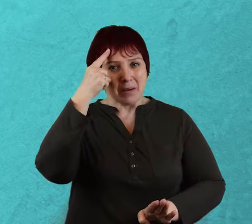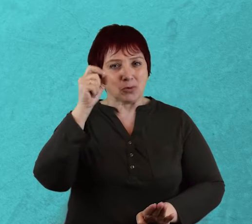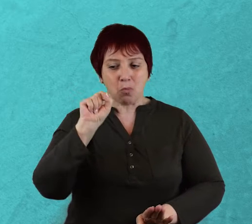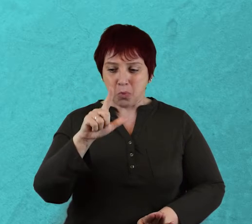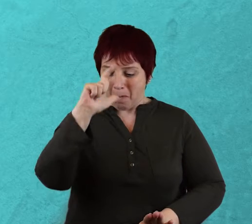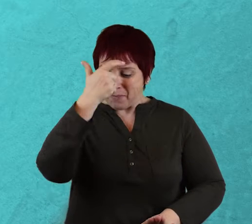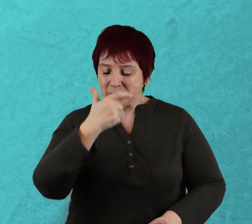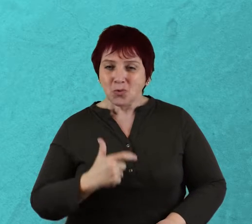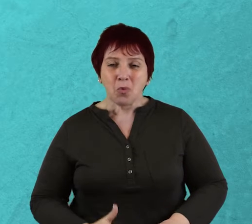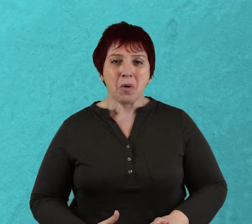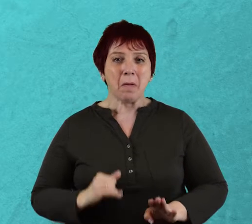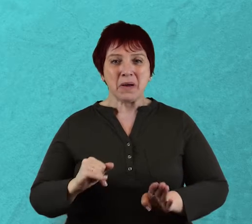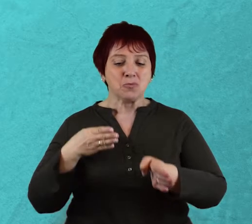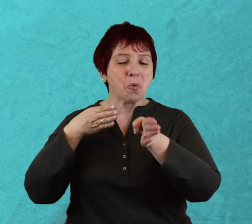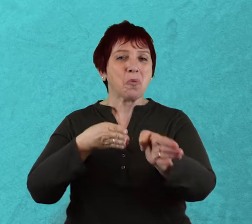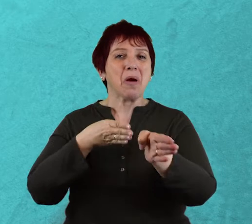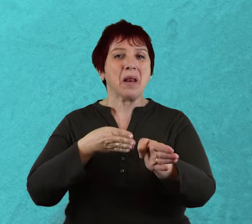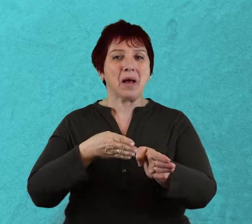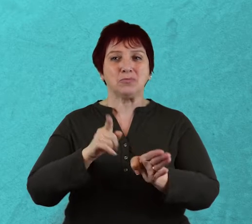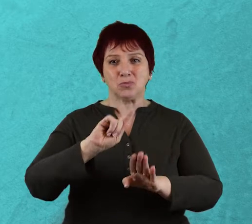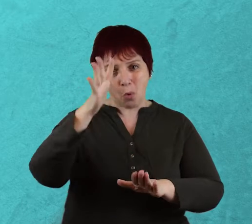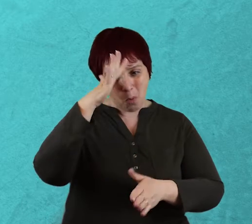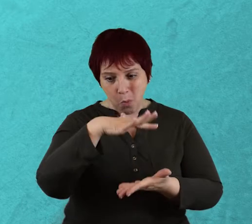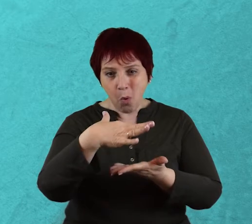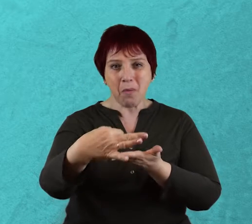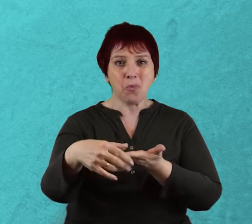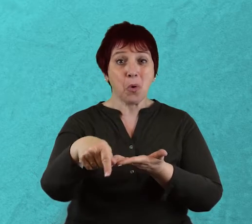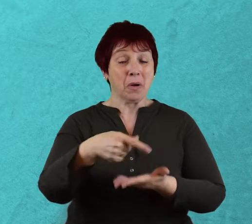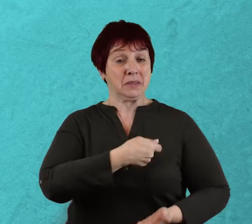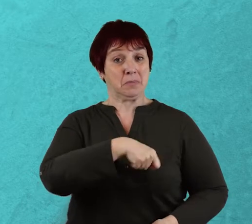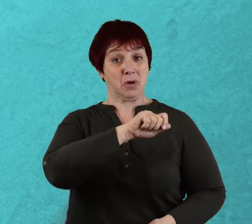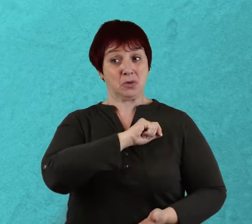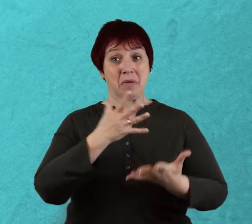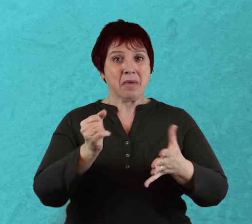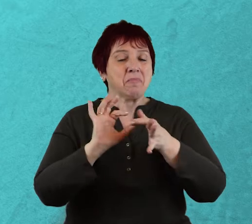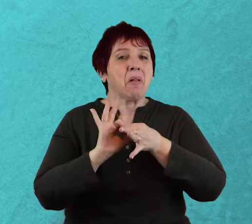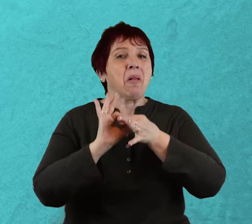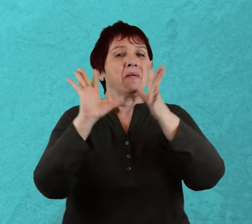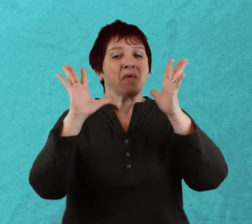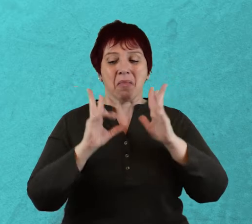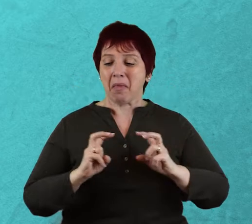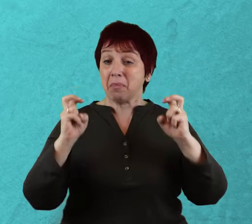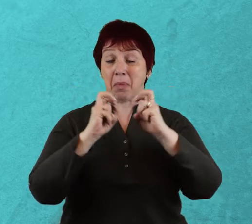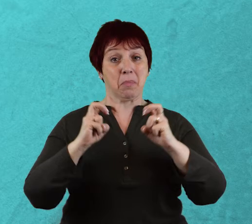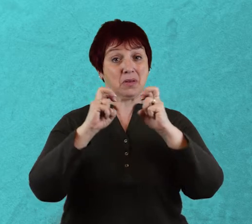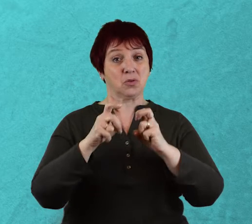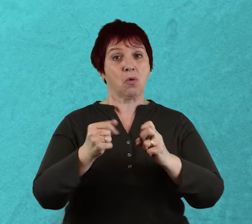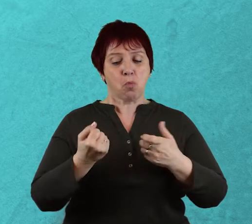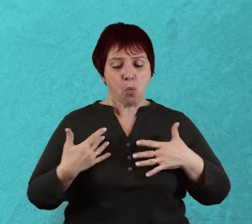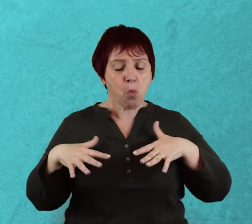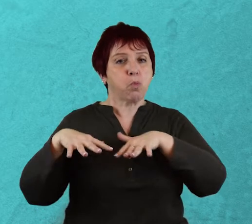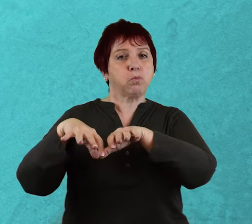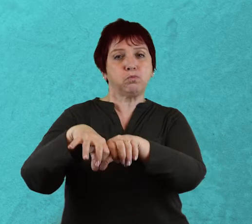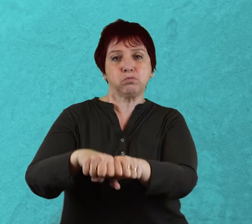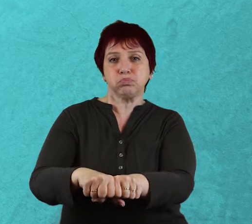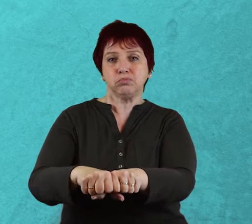personal durante la guerra del pueblo español por su independencia frente